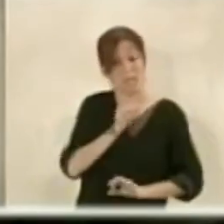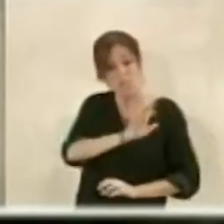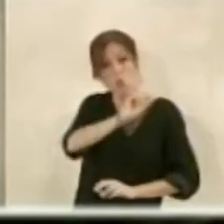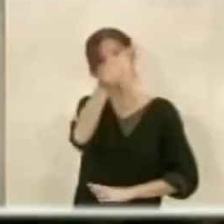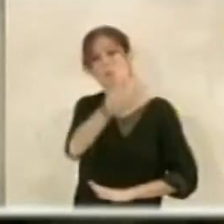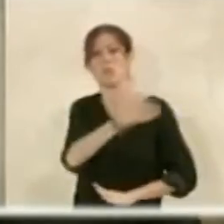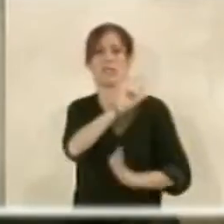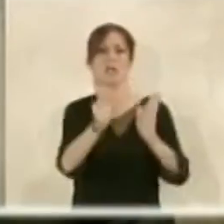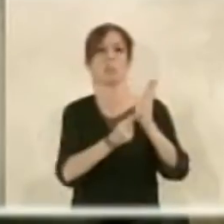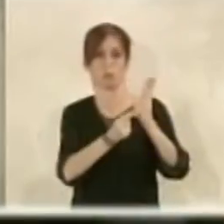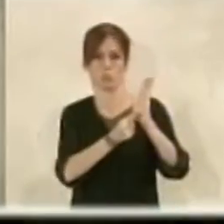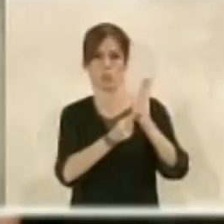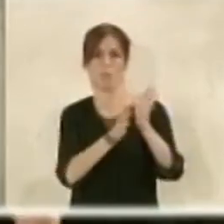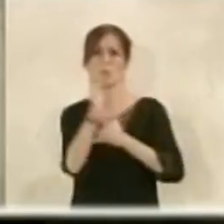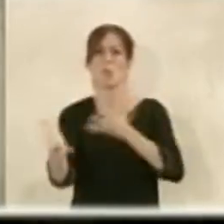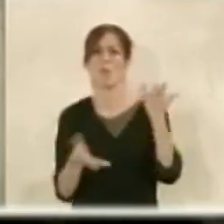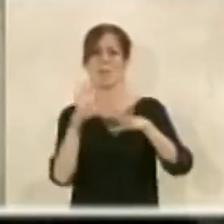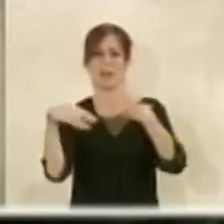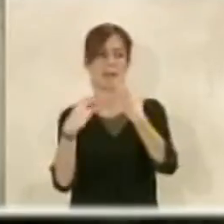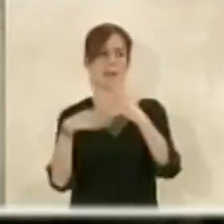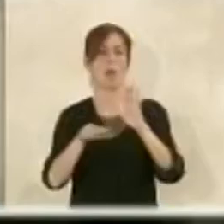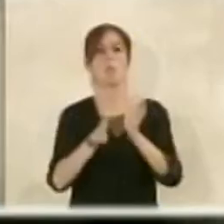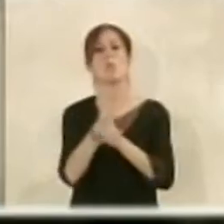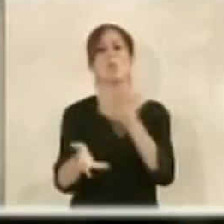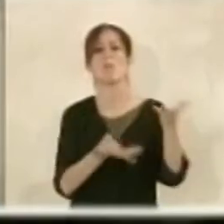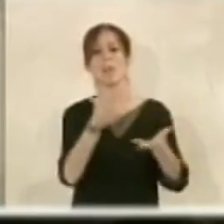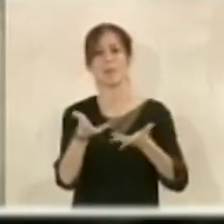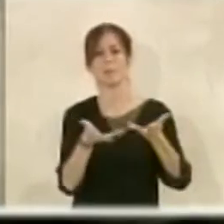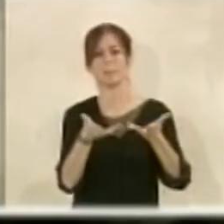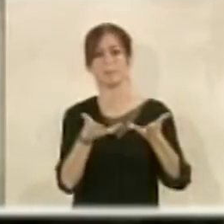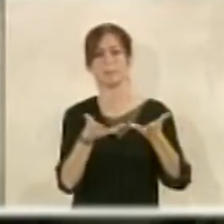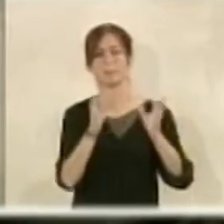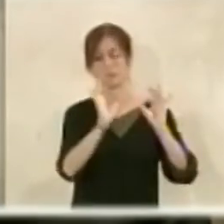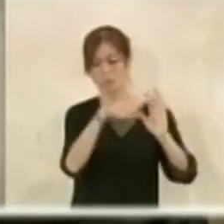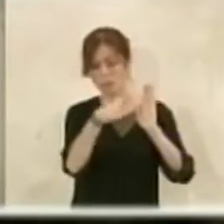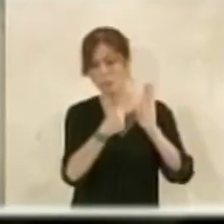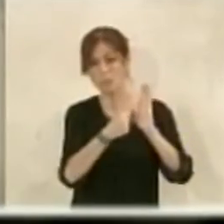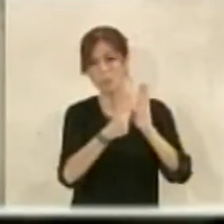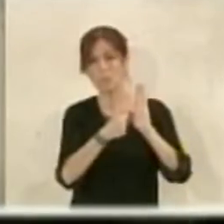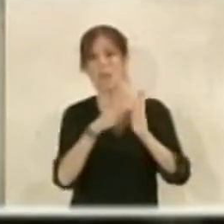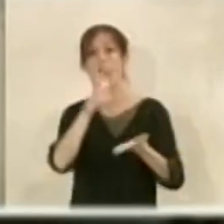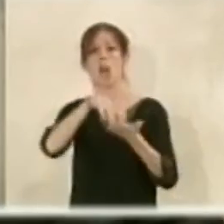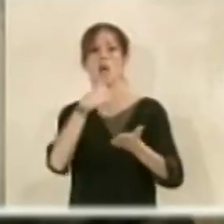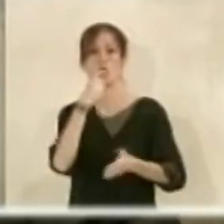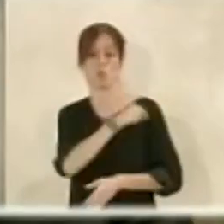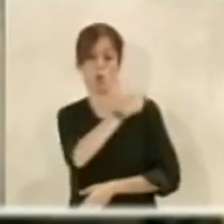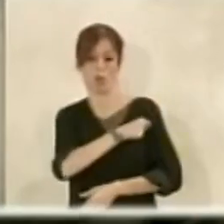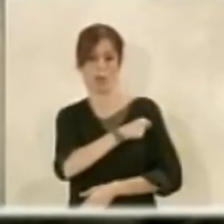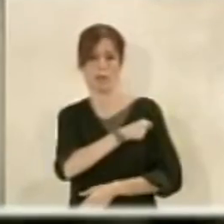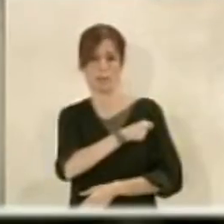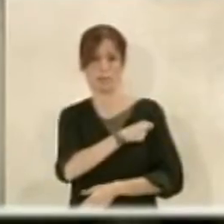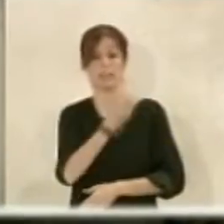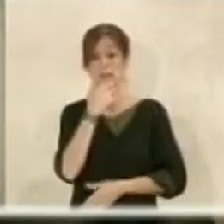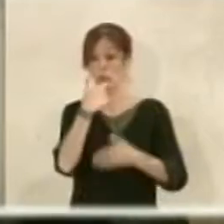importante de este punto y que promueve la Junta de Andalucía perdón en este caso la Corroja y el Ayuntamiento lo visto